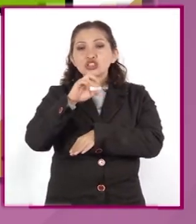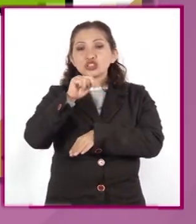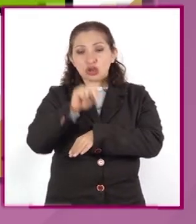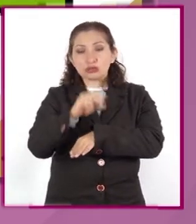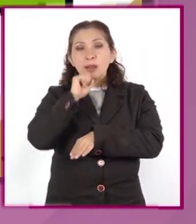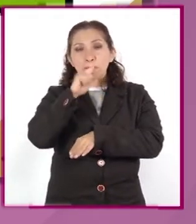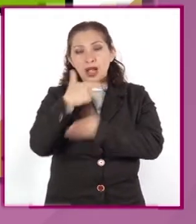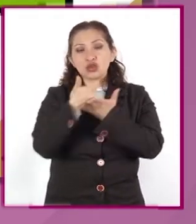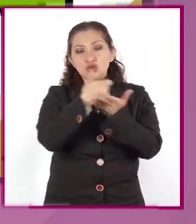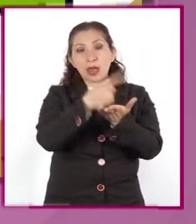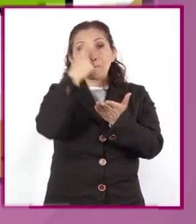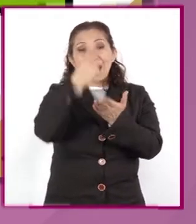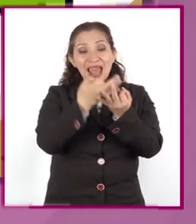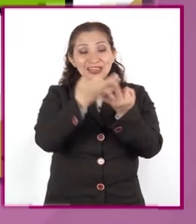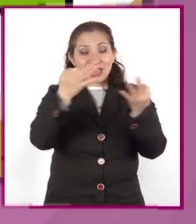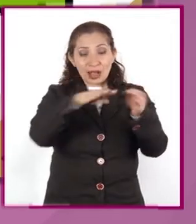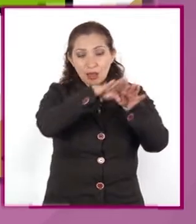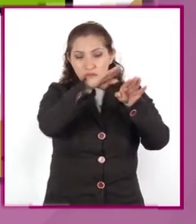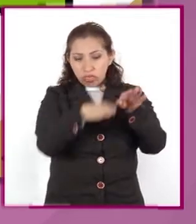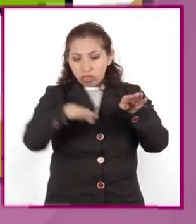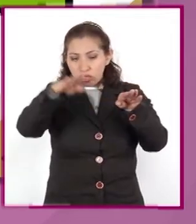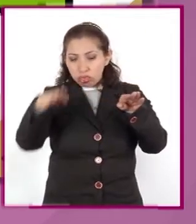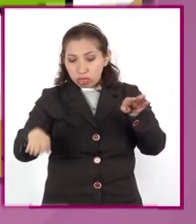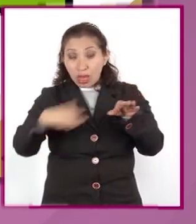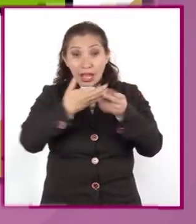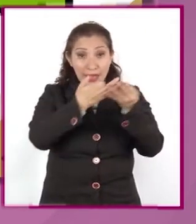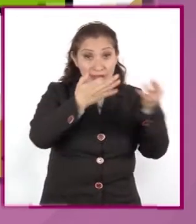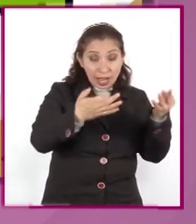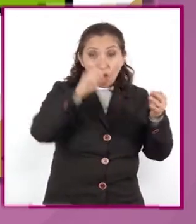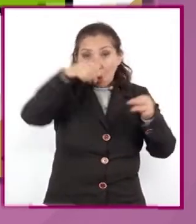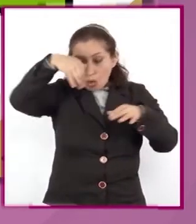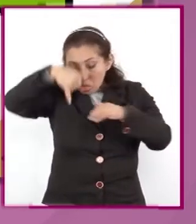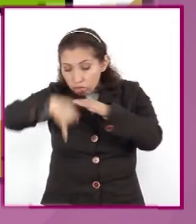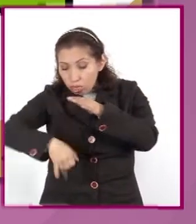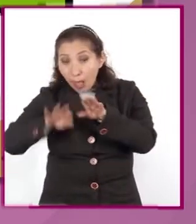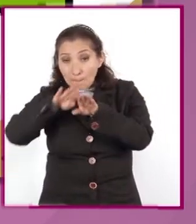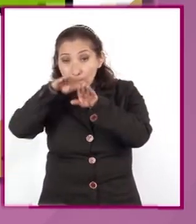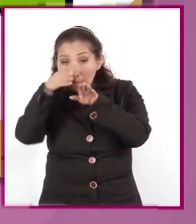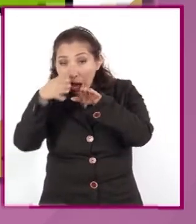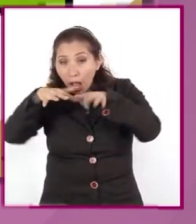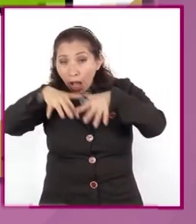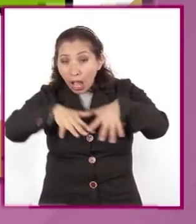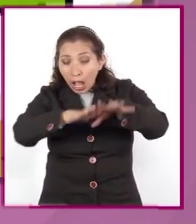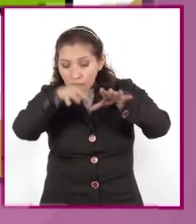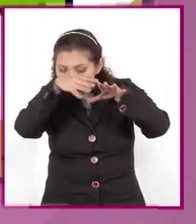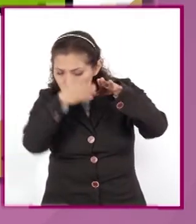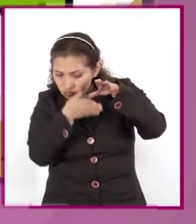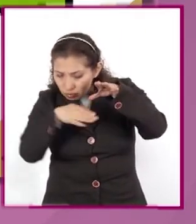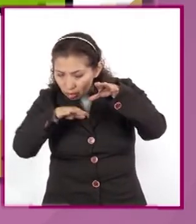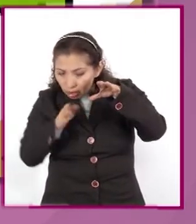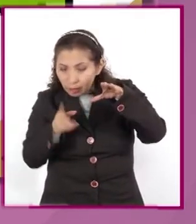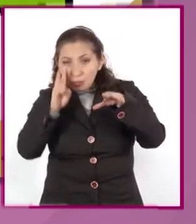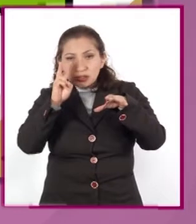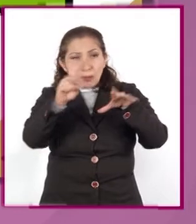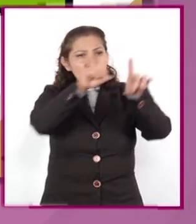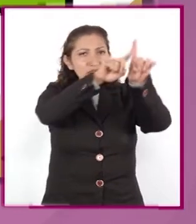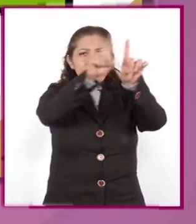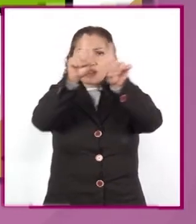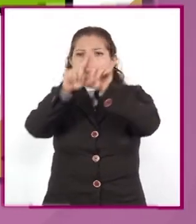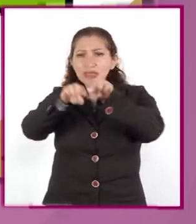formas de relieve, tanto marino como terrestre. Lo cual determina la amplia variedad de paisajes,